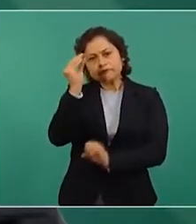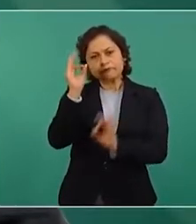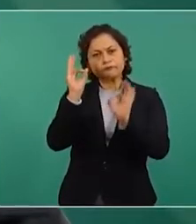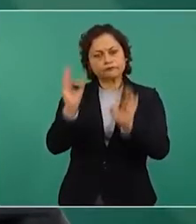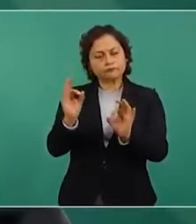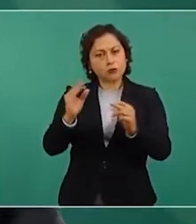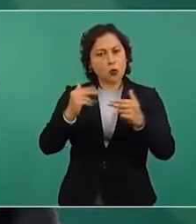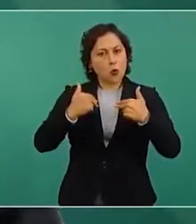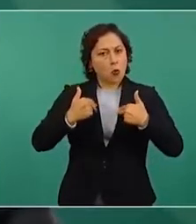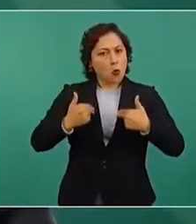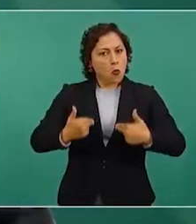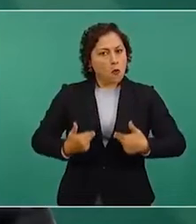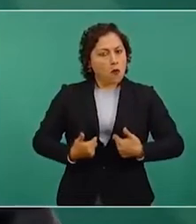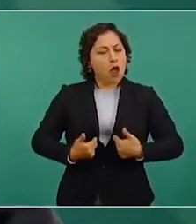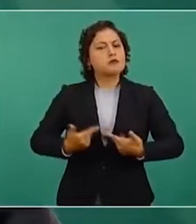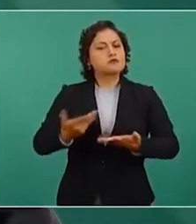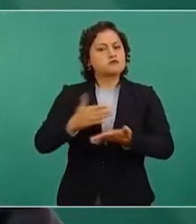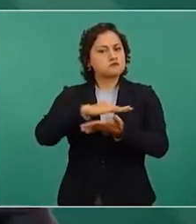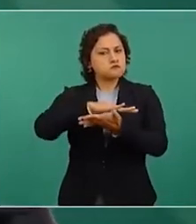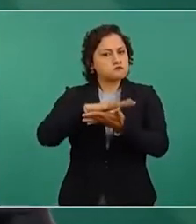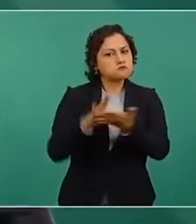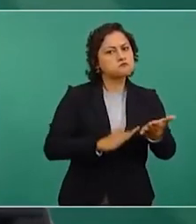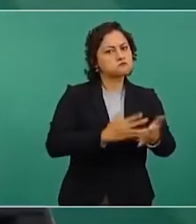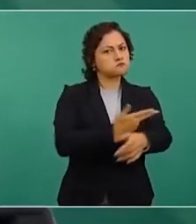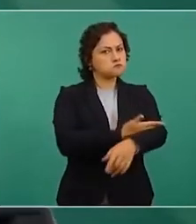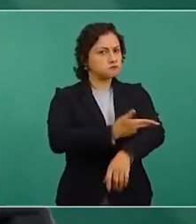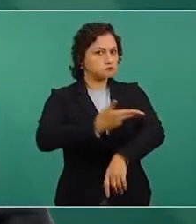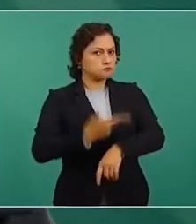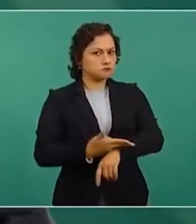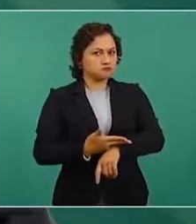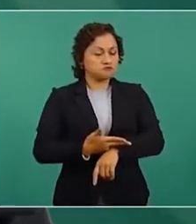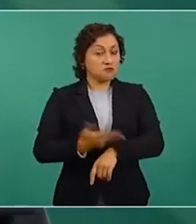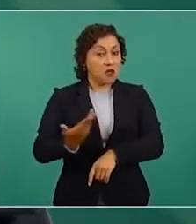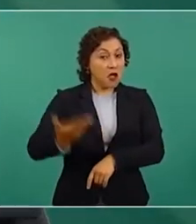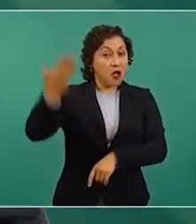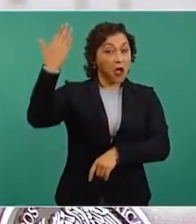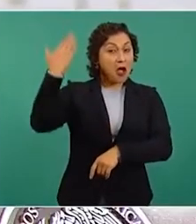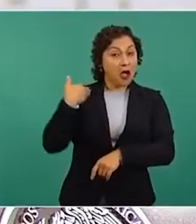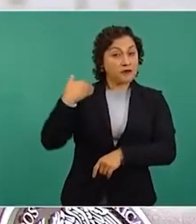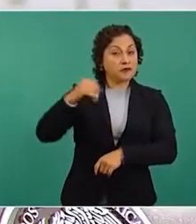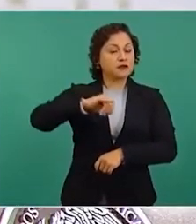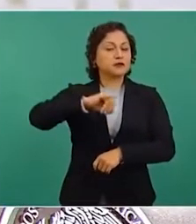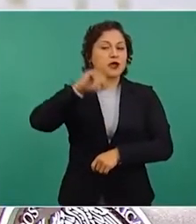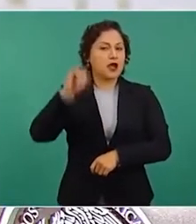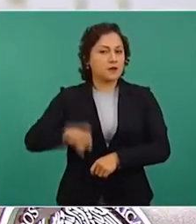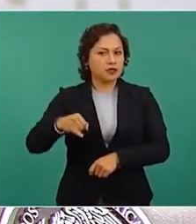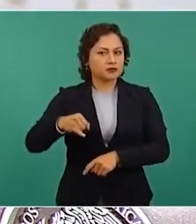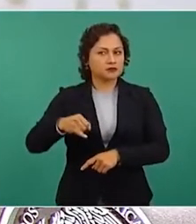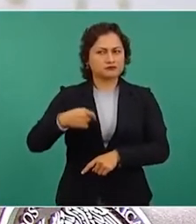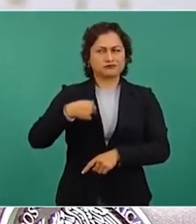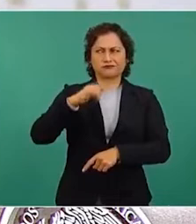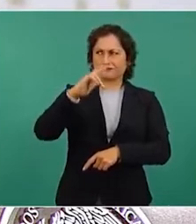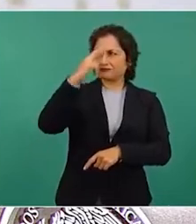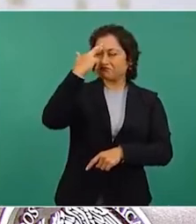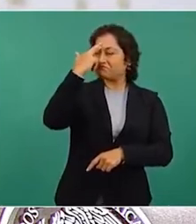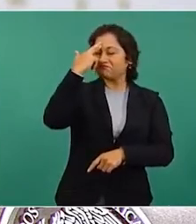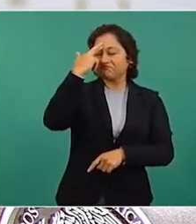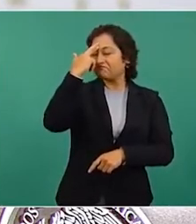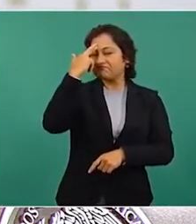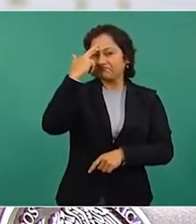humano. No creo yo que haya habido un secretario de Salud así, quizás antes, pero que yo recuerde no,